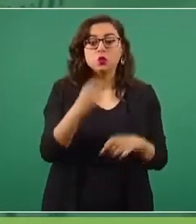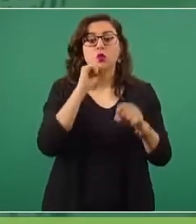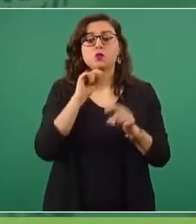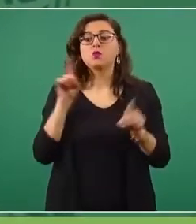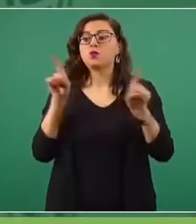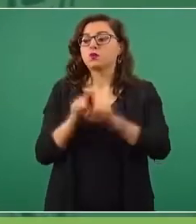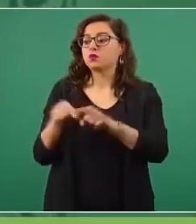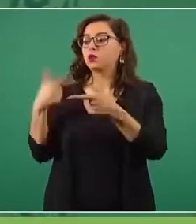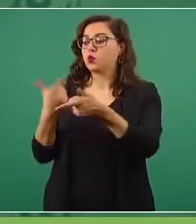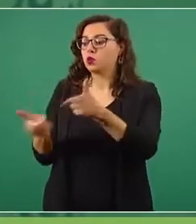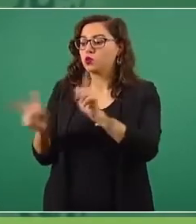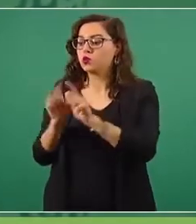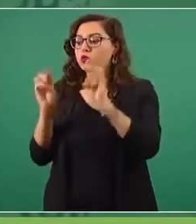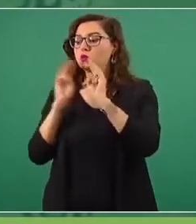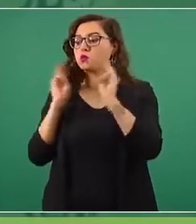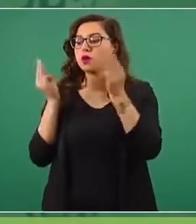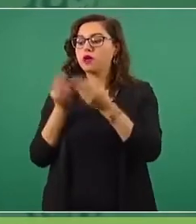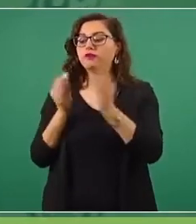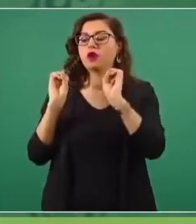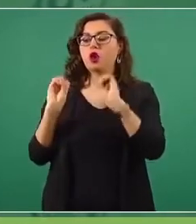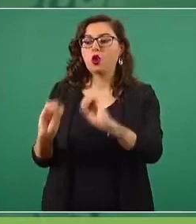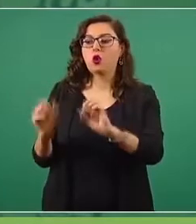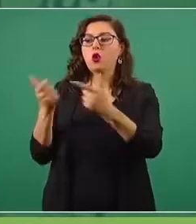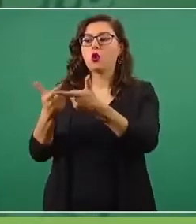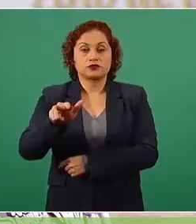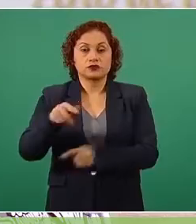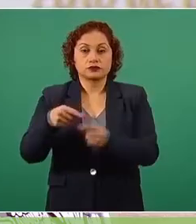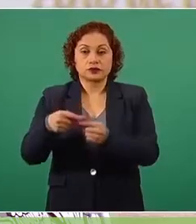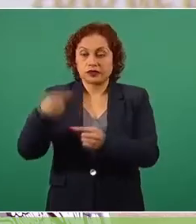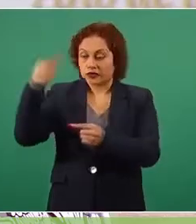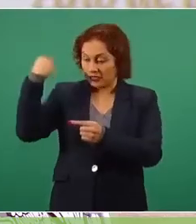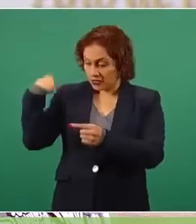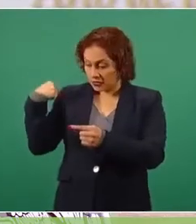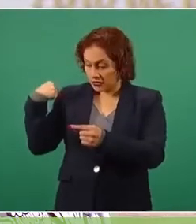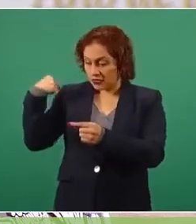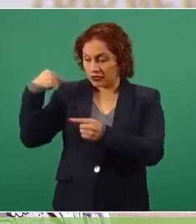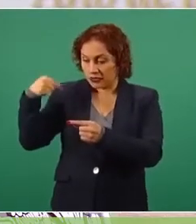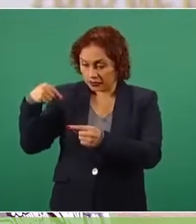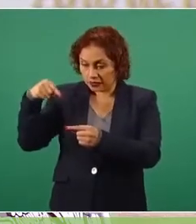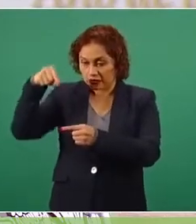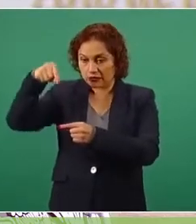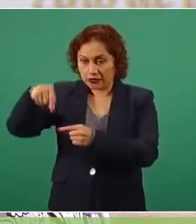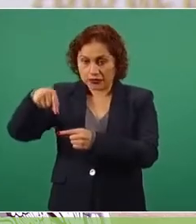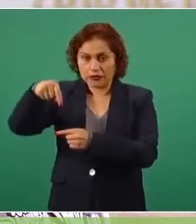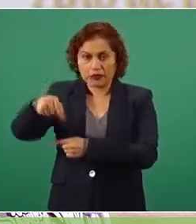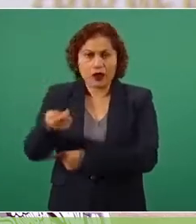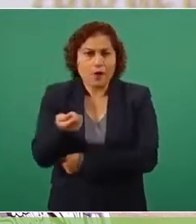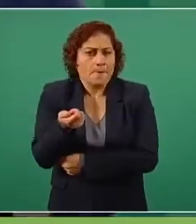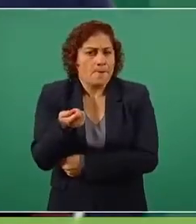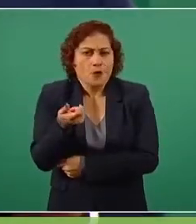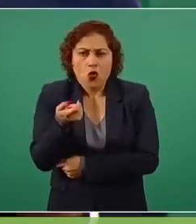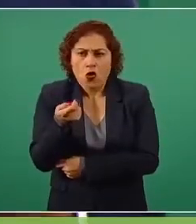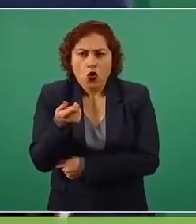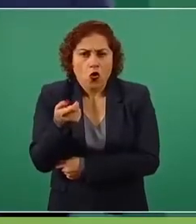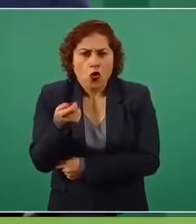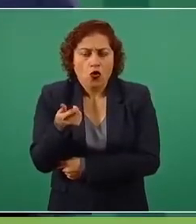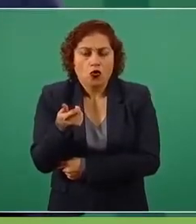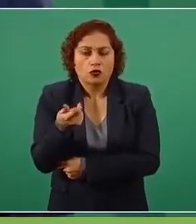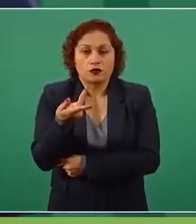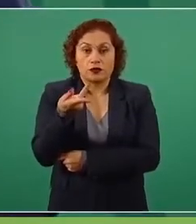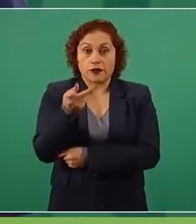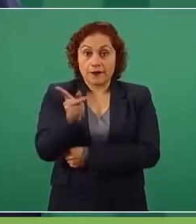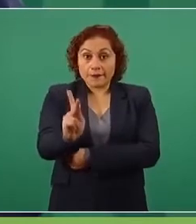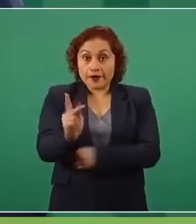organizada o de la delincuencia de cuello blanco. Entonces, ahora hay condiciones inmejorables, porque